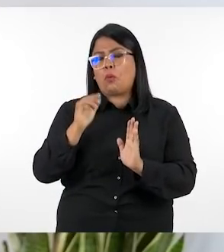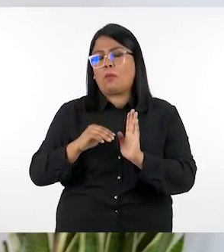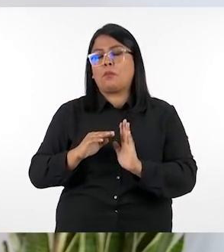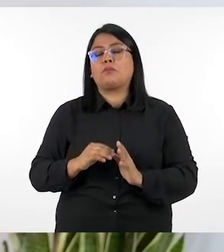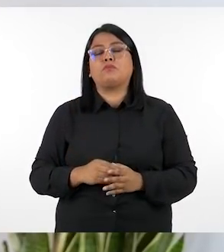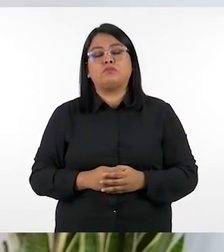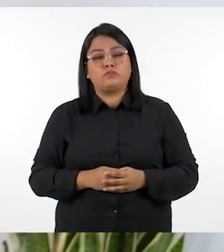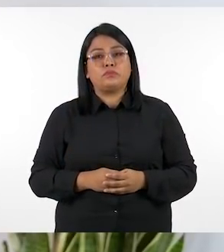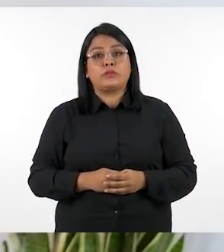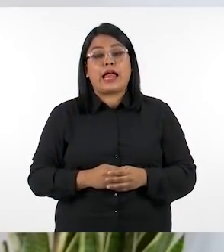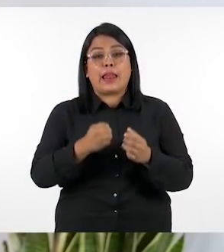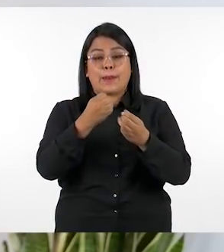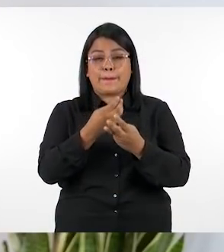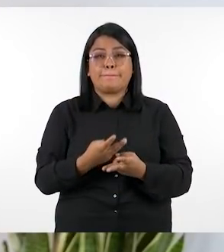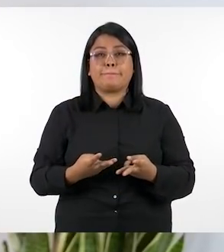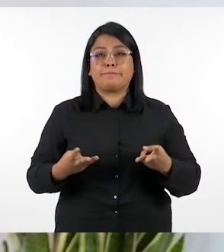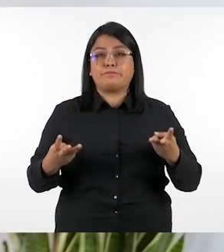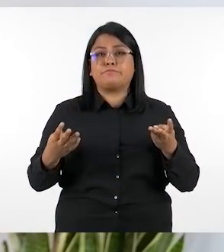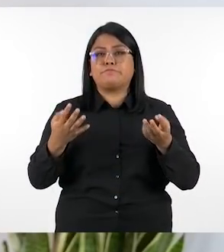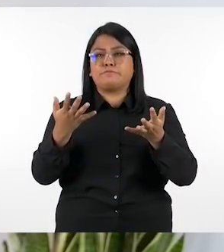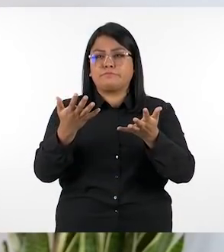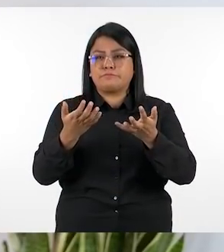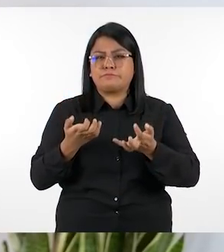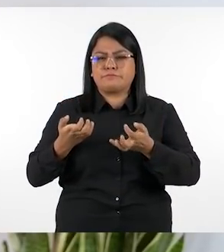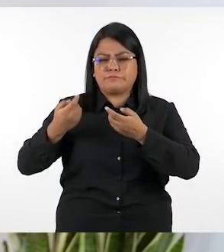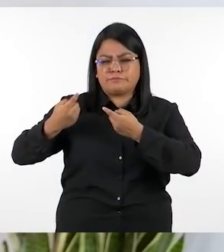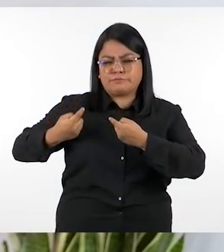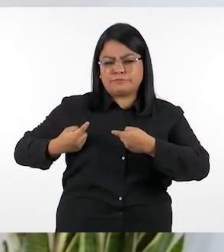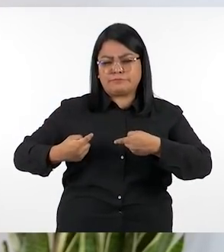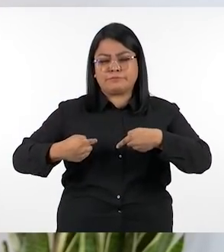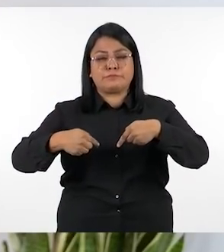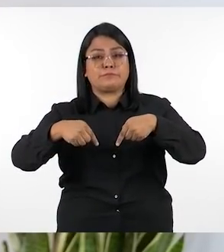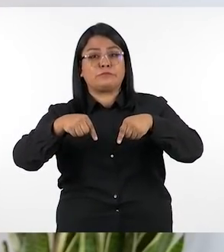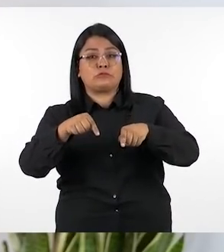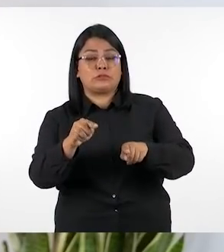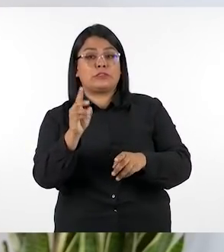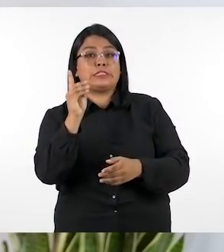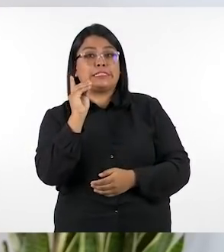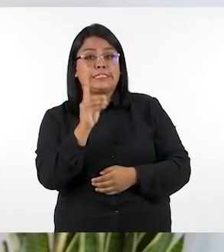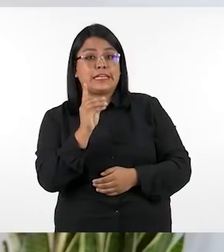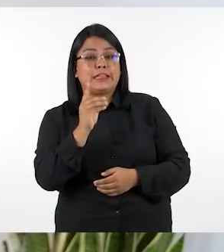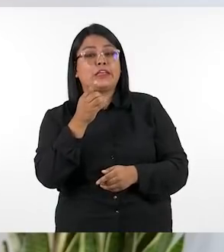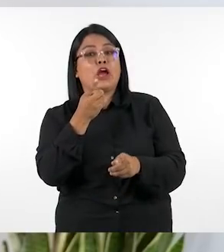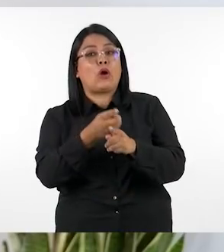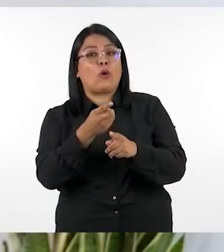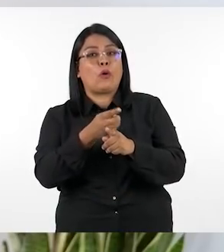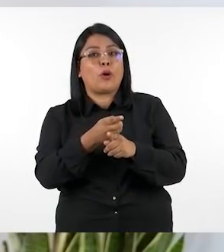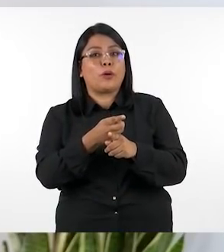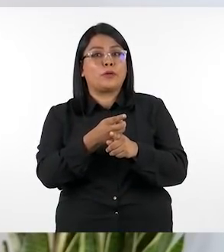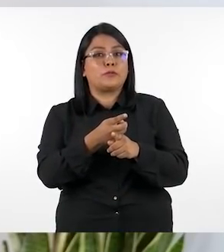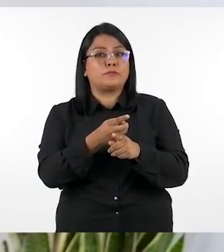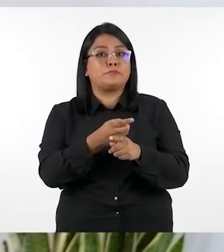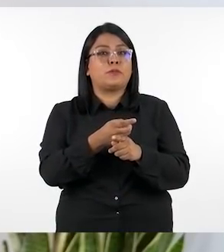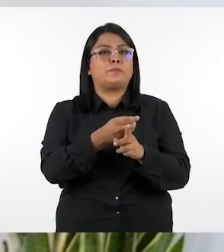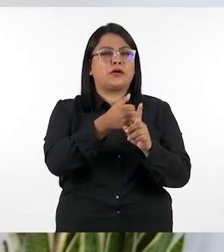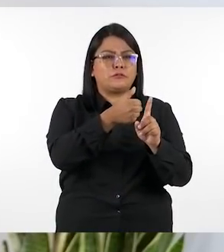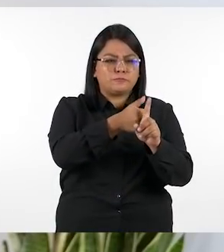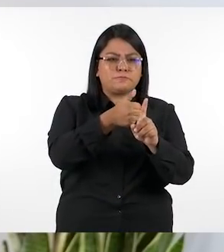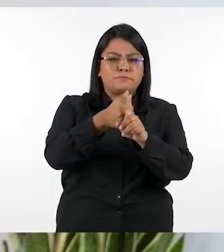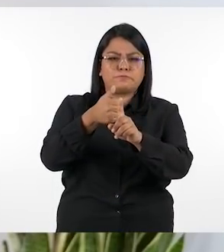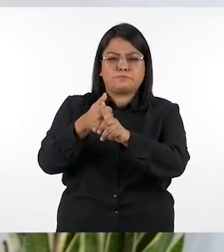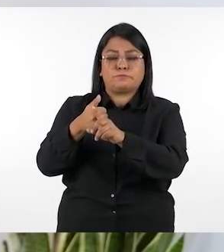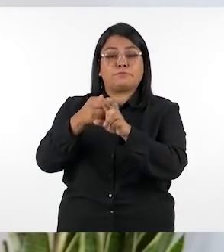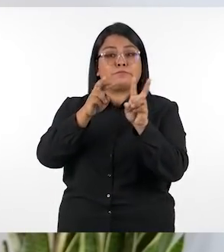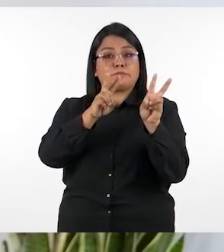un poco más bien los materiales buscan tener una secuencia didáctica adecuada para cada uno de los